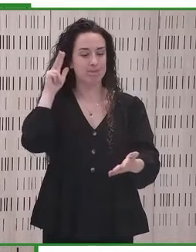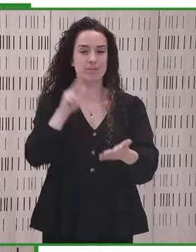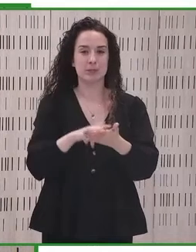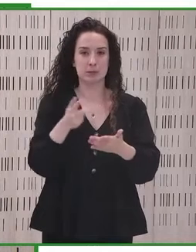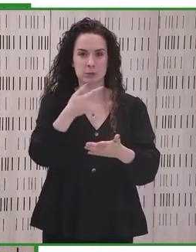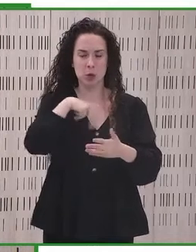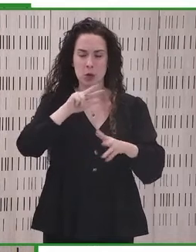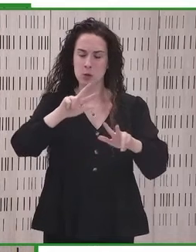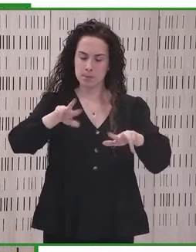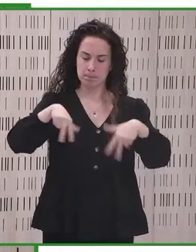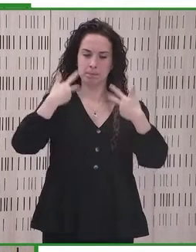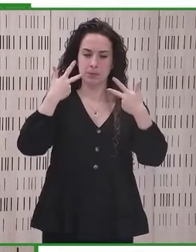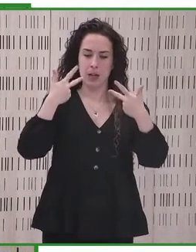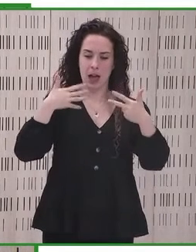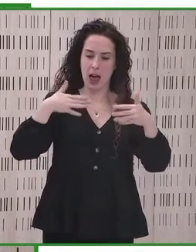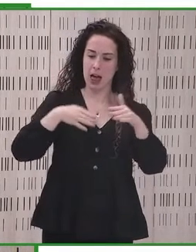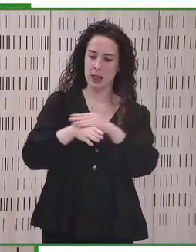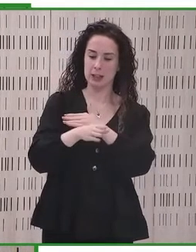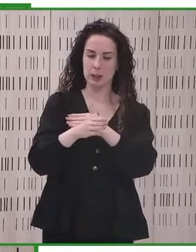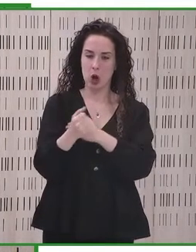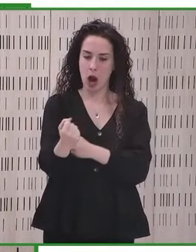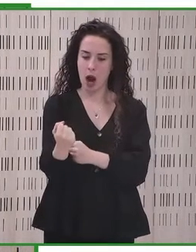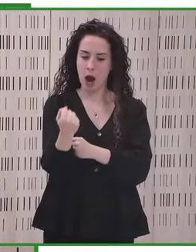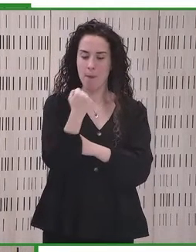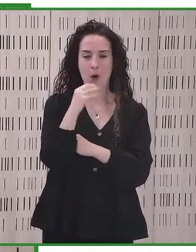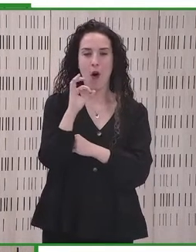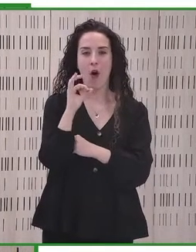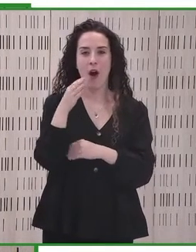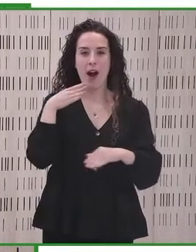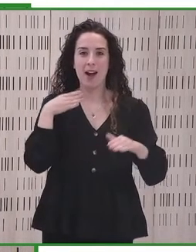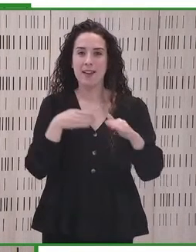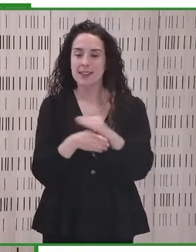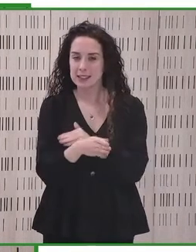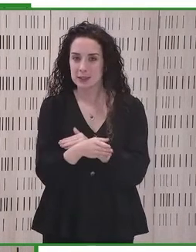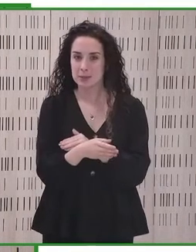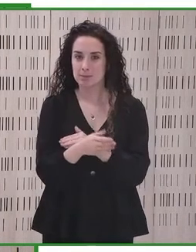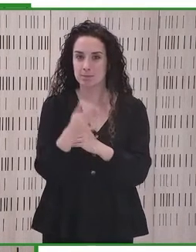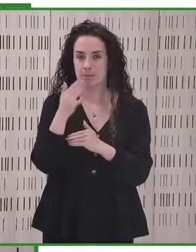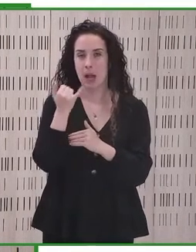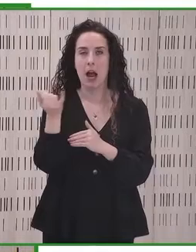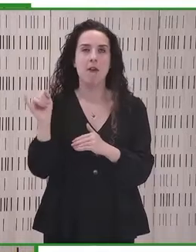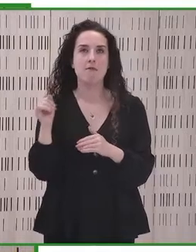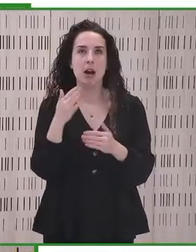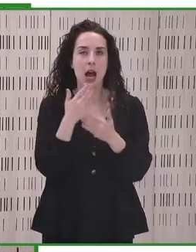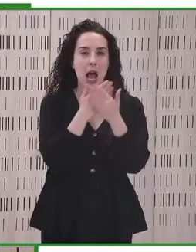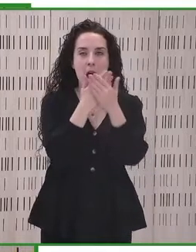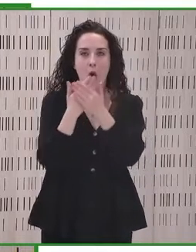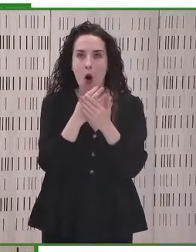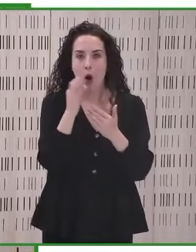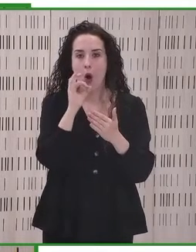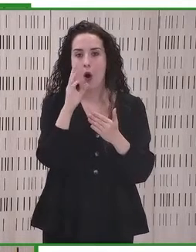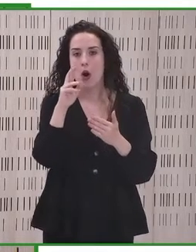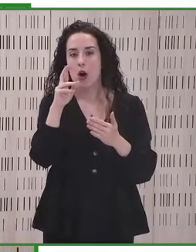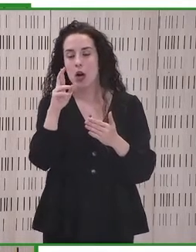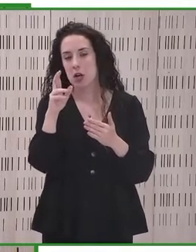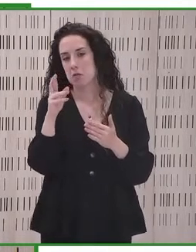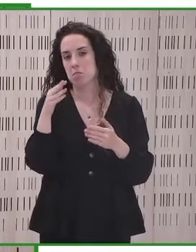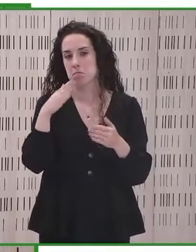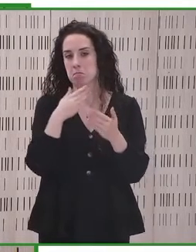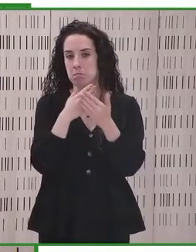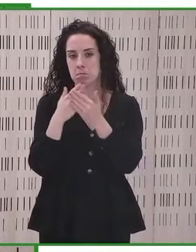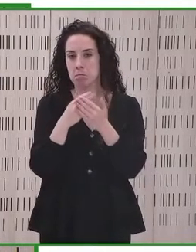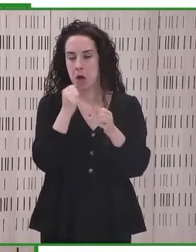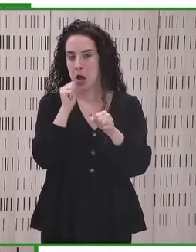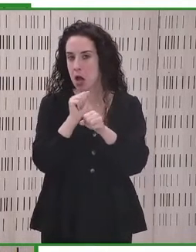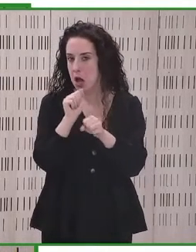a medidas de apoyo, de accesibilidad, si queremos estudiar, si queremos trabajar. El